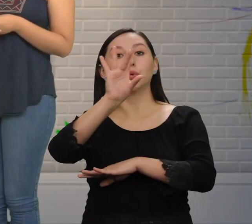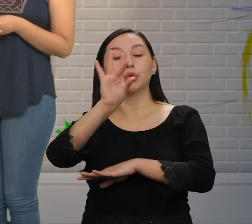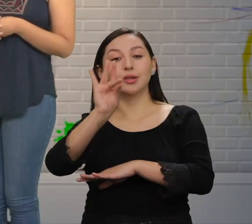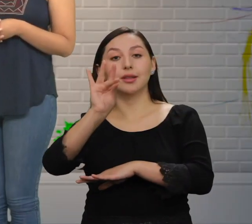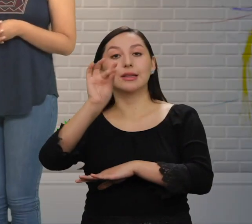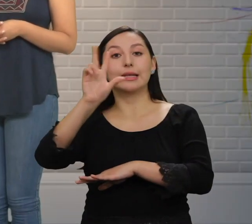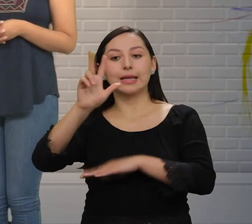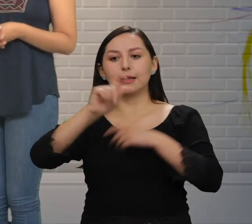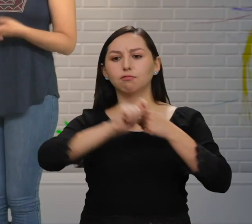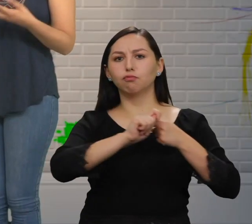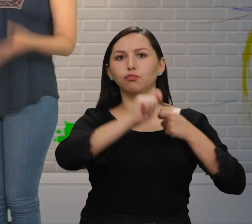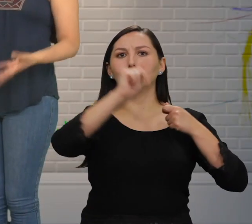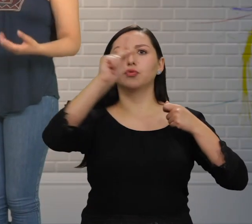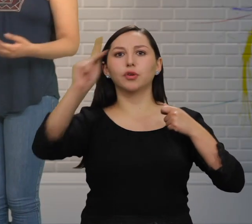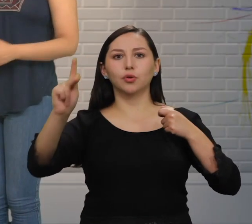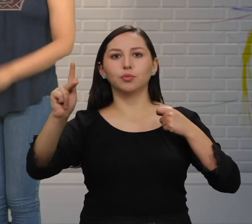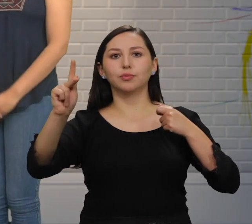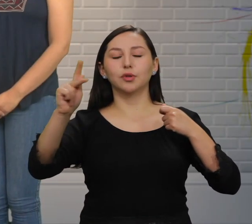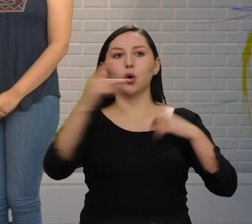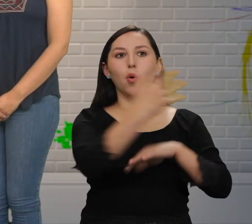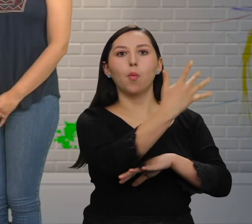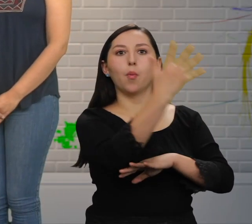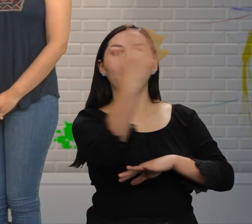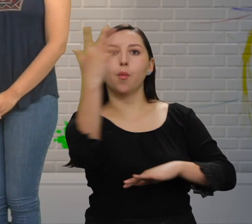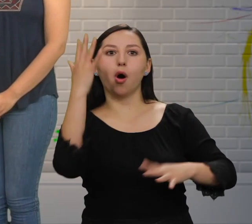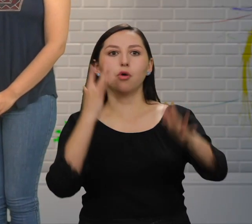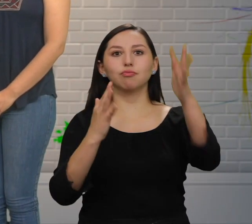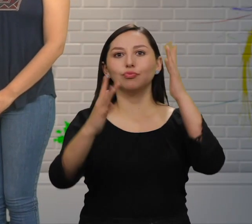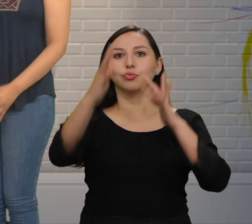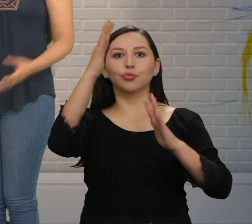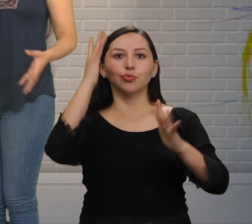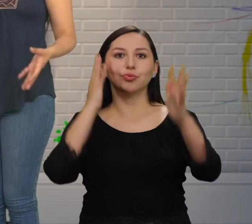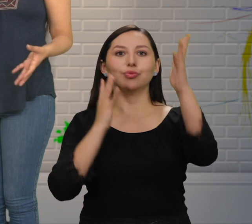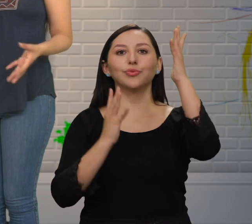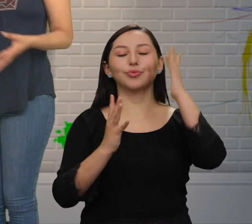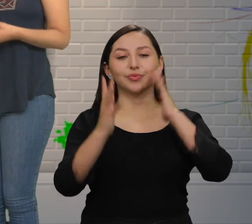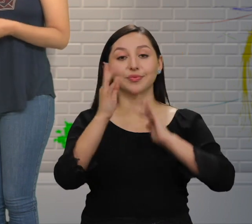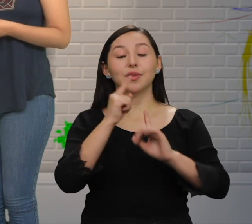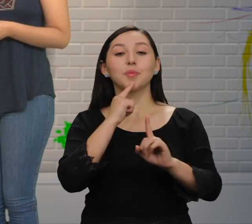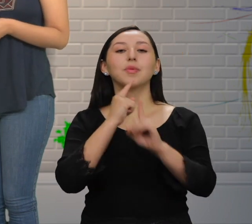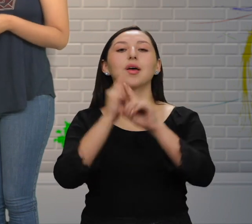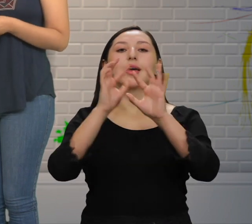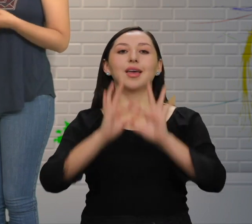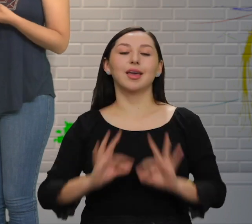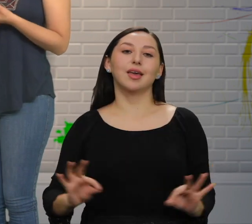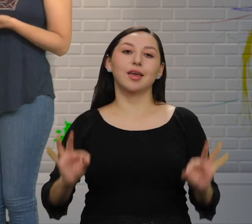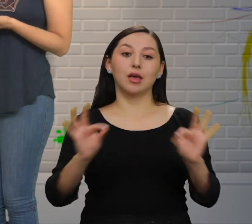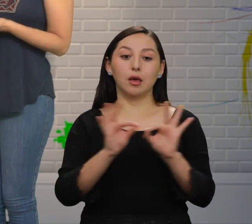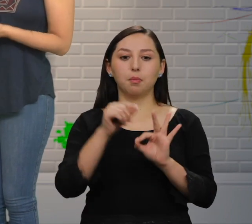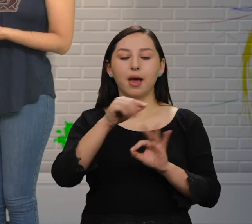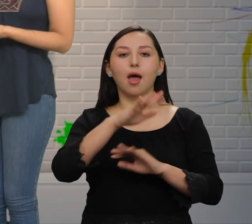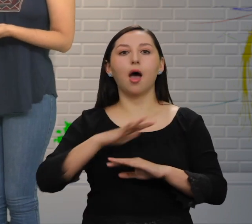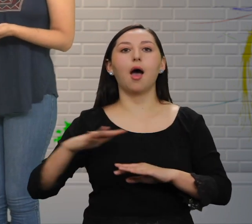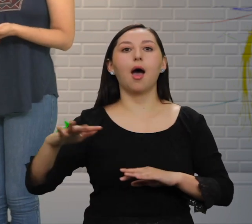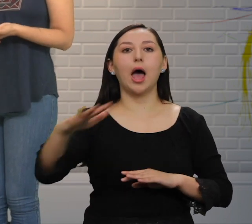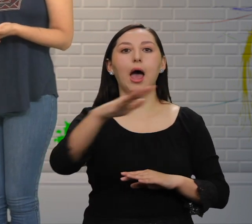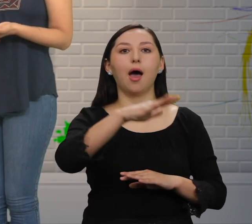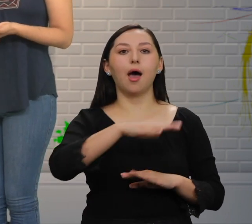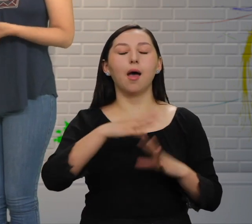kilómetros cuadrados de bosque de manglar ¡Wow! Es por eso que se convierten en un reservorio de